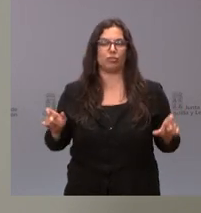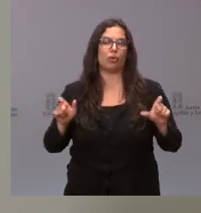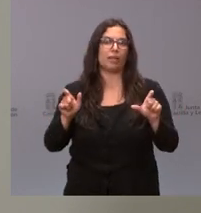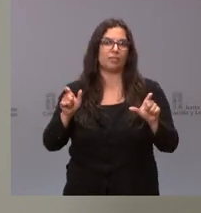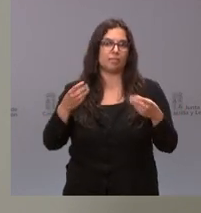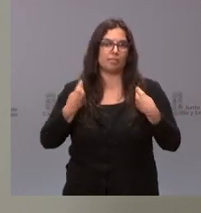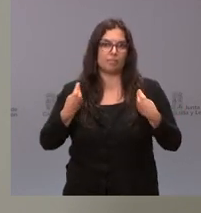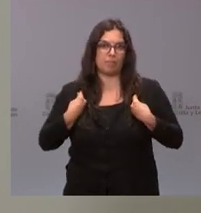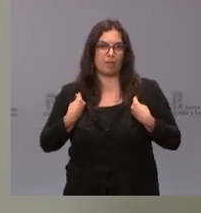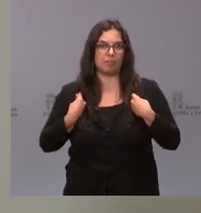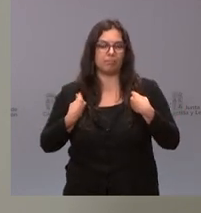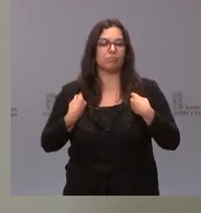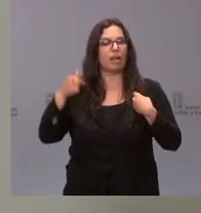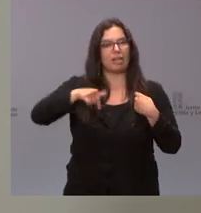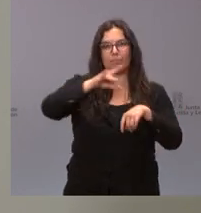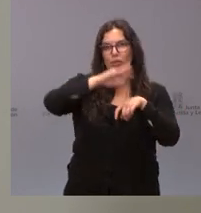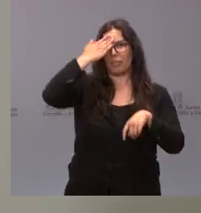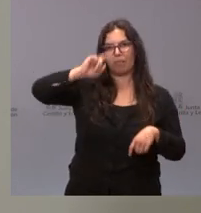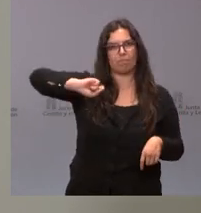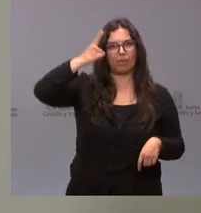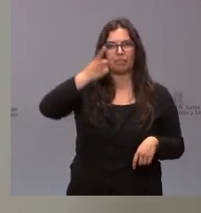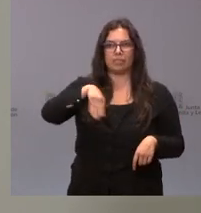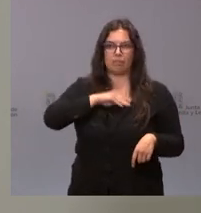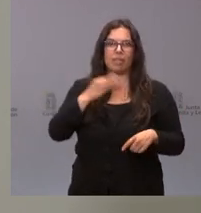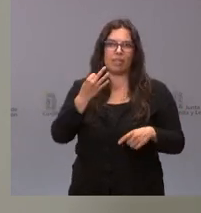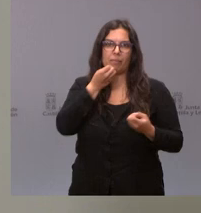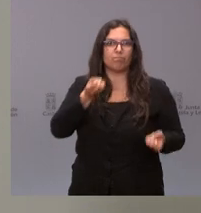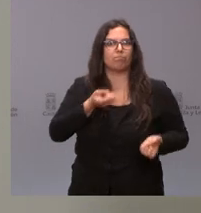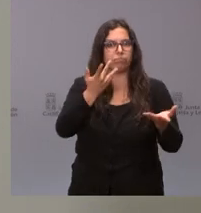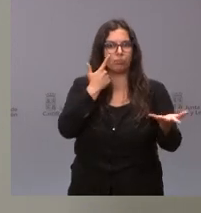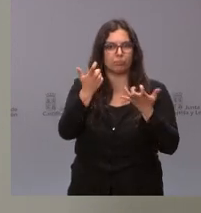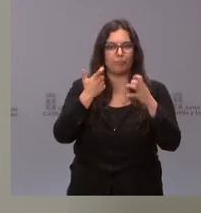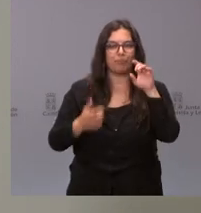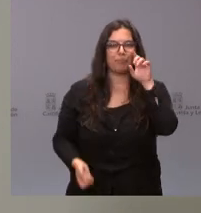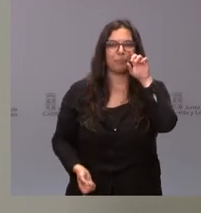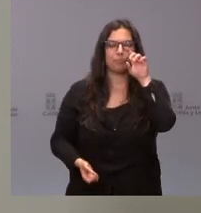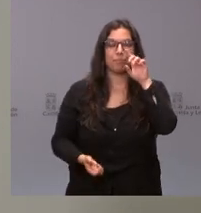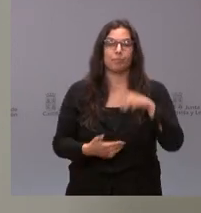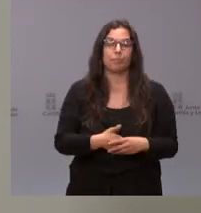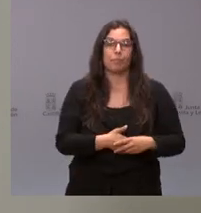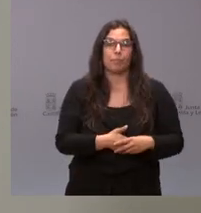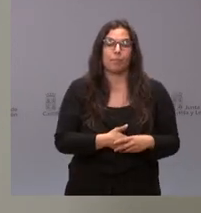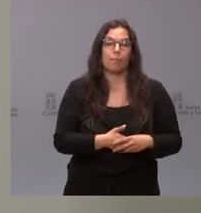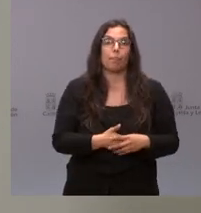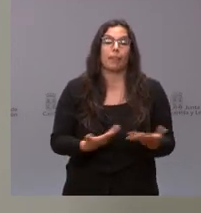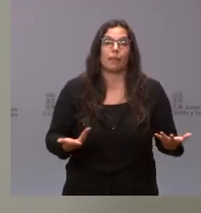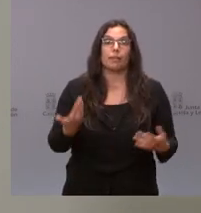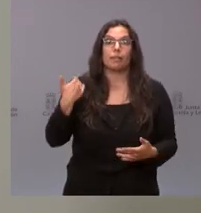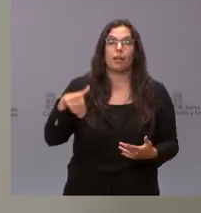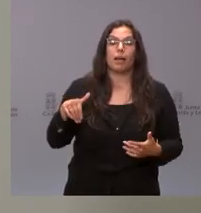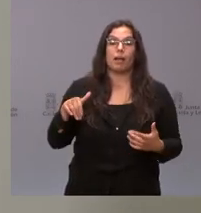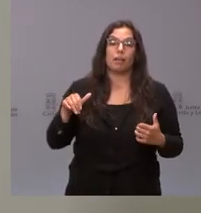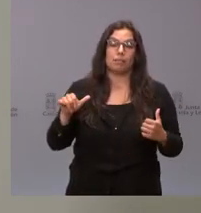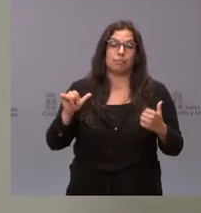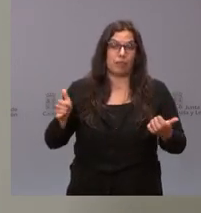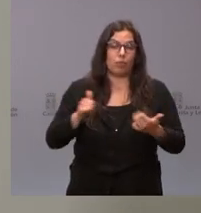primaria por habitante. Son datos que hay que poner de manifiesto. ya que, por así decirlo, he abierto un capítulo en